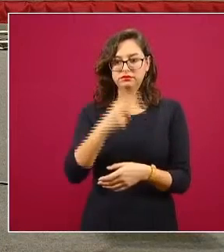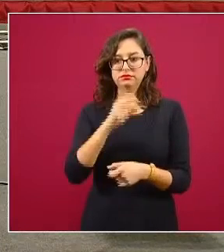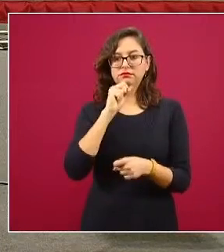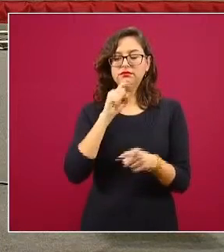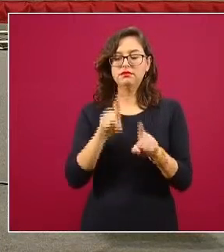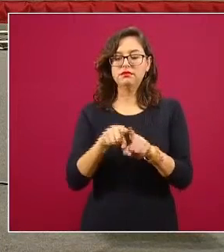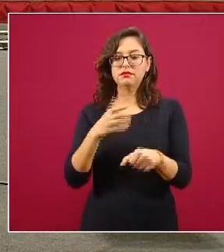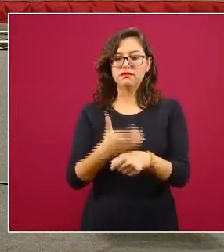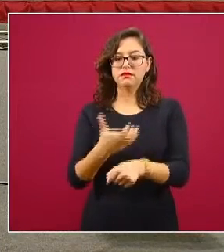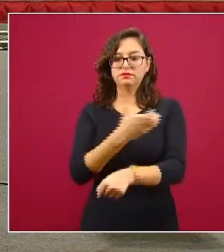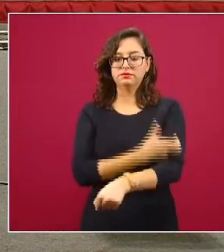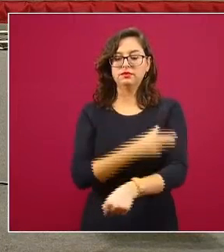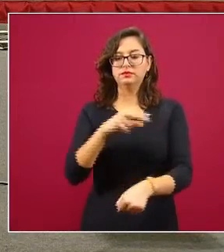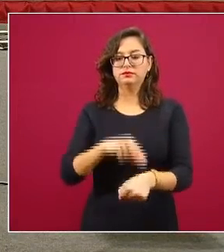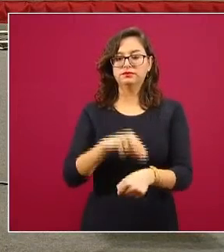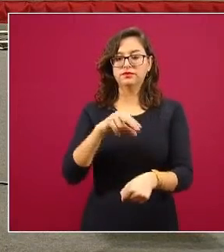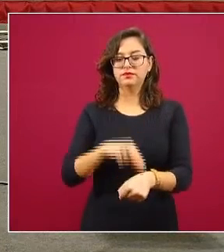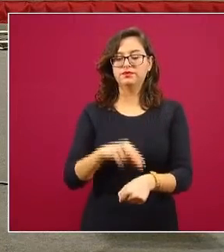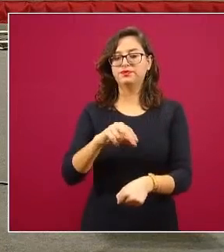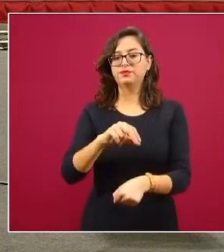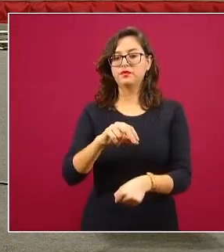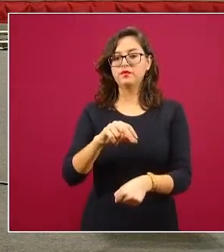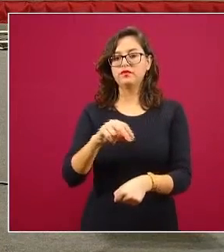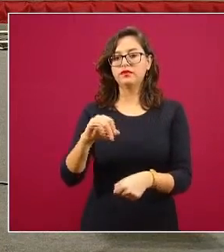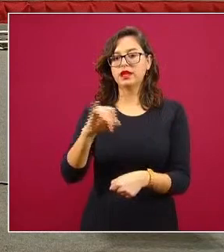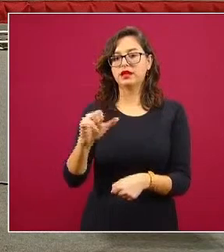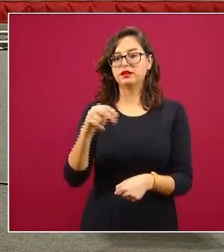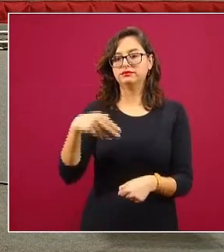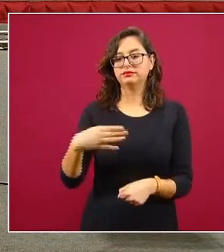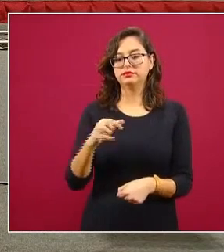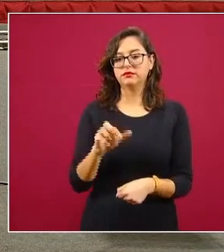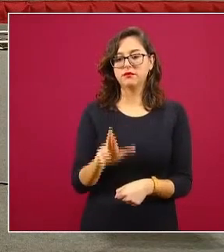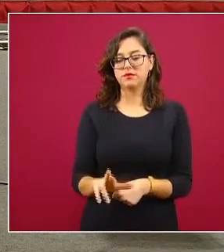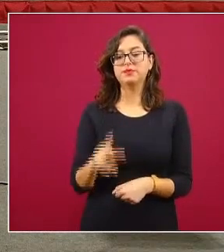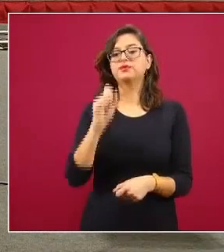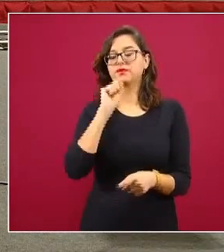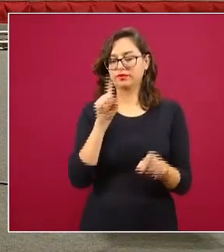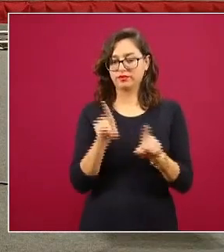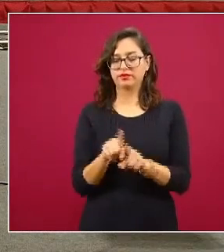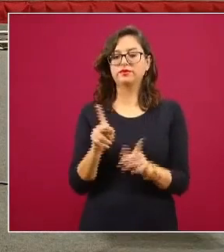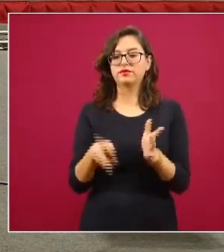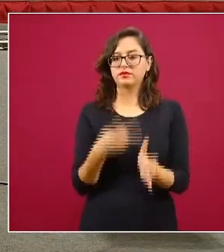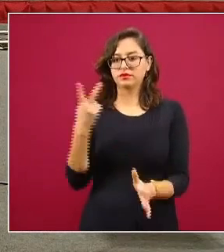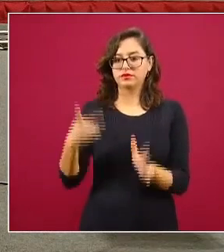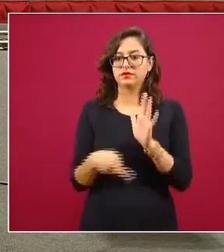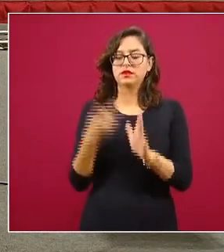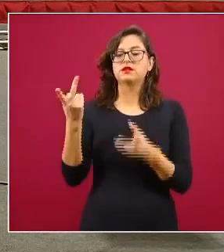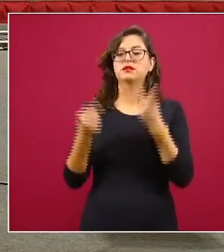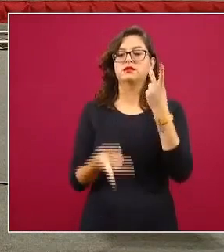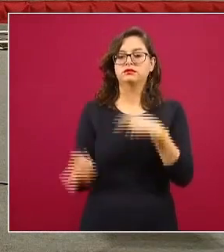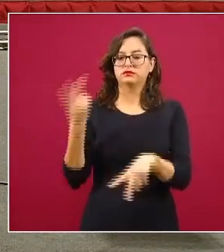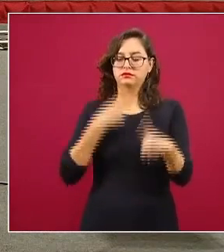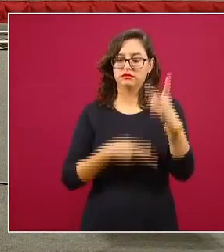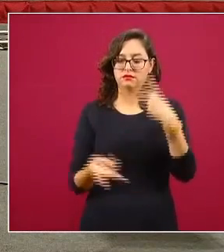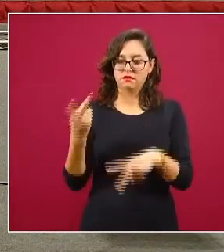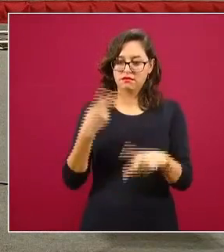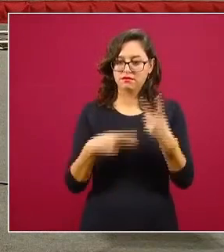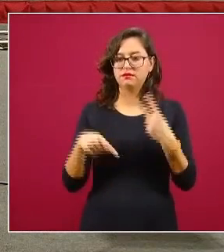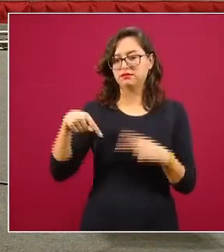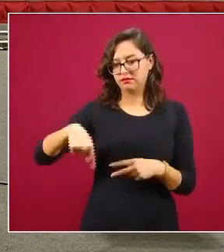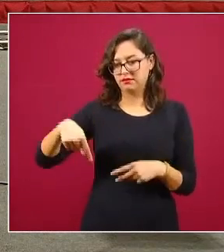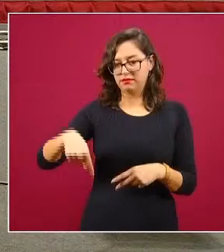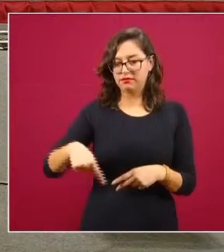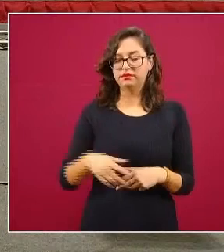También nos acompaña el doctor Yanmar Gabastú, que también ya conocen, ya ha venido en un par de ocasiones a esta conferencia